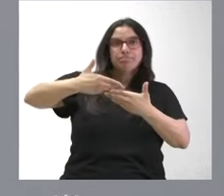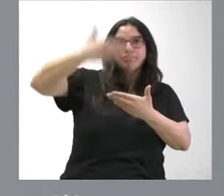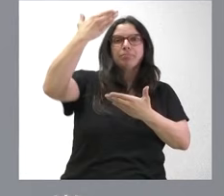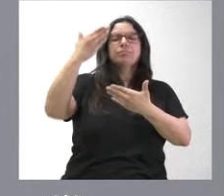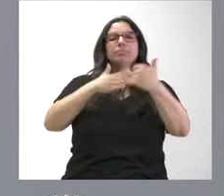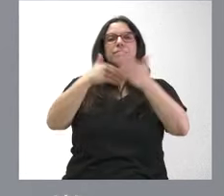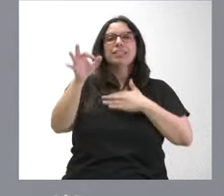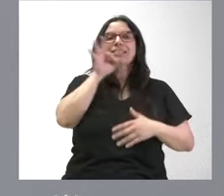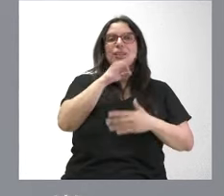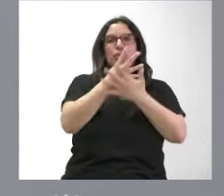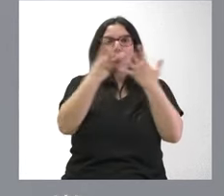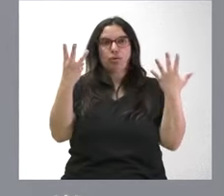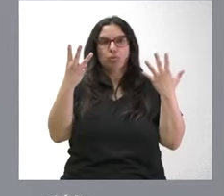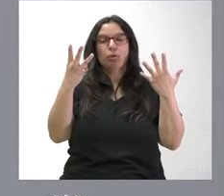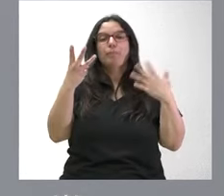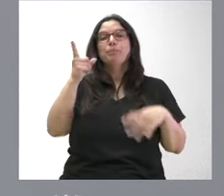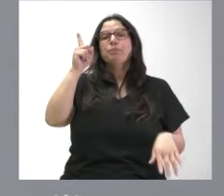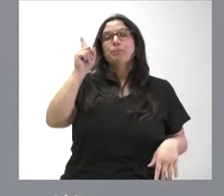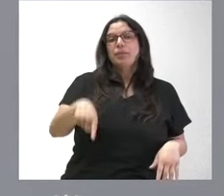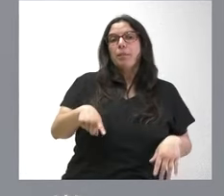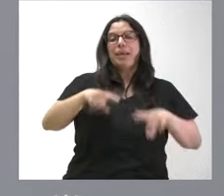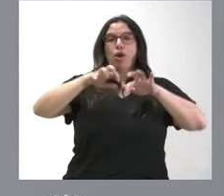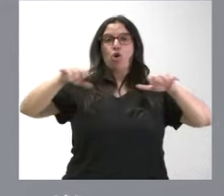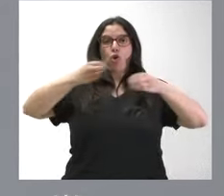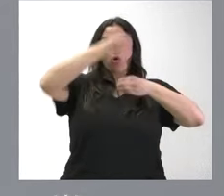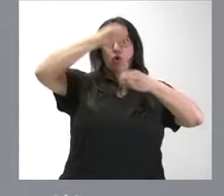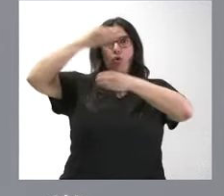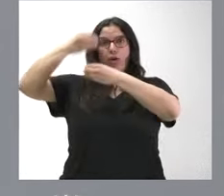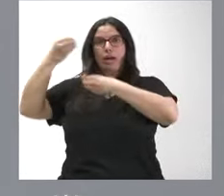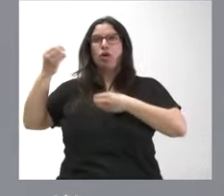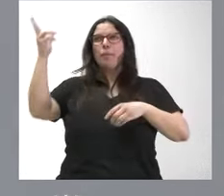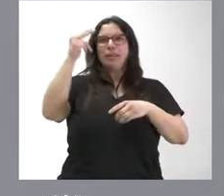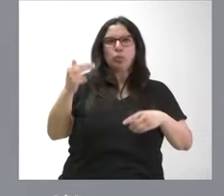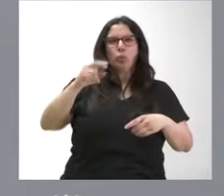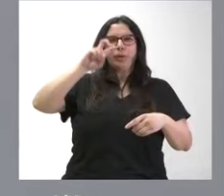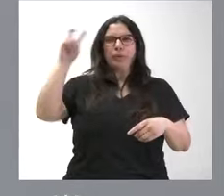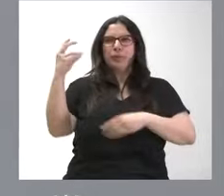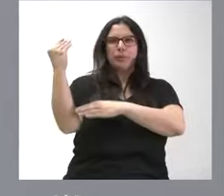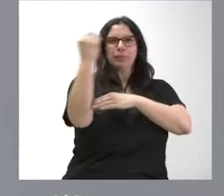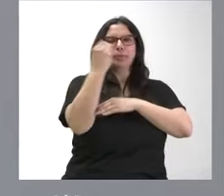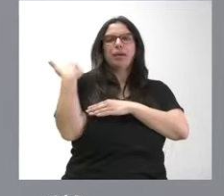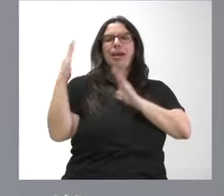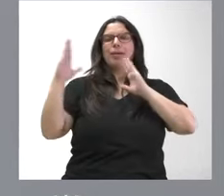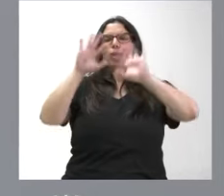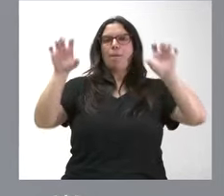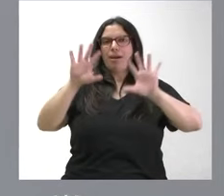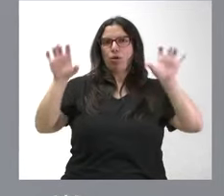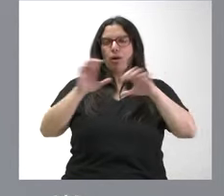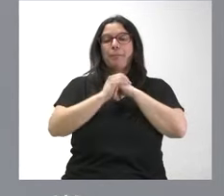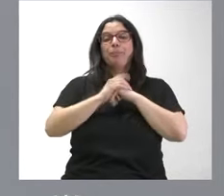del siglo XVIII, así como el órgano y un conjunto de pinturas y tallas barrocas. Asimismo,